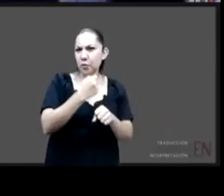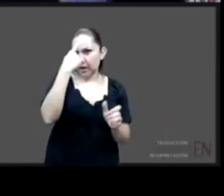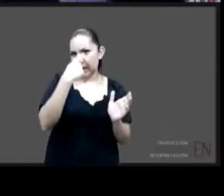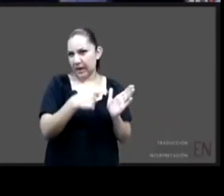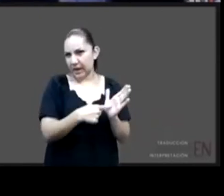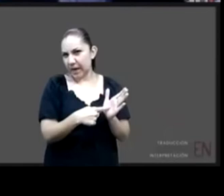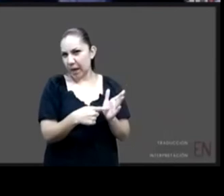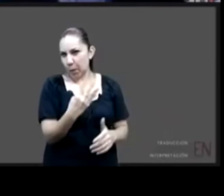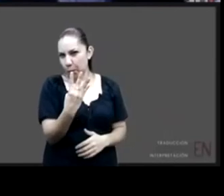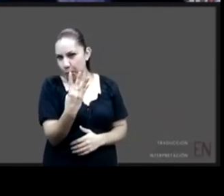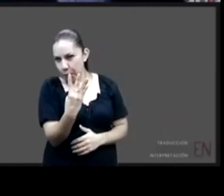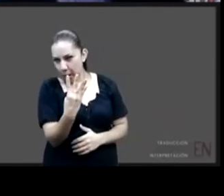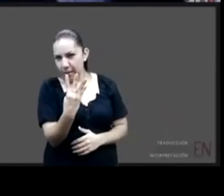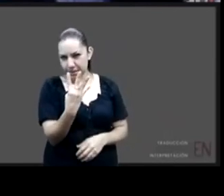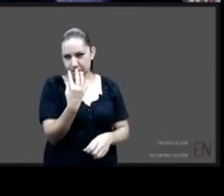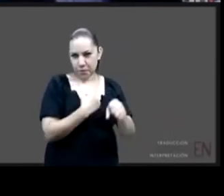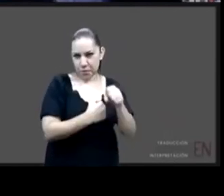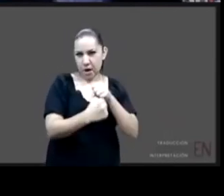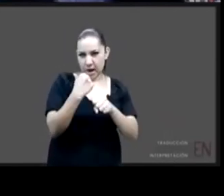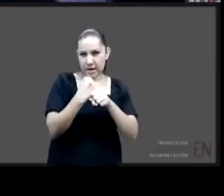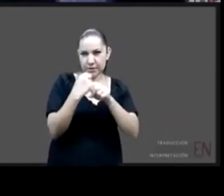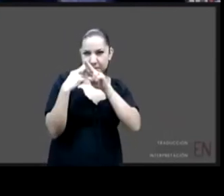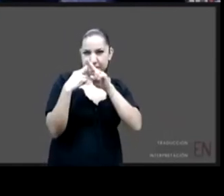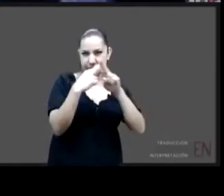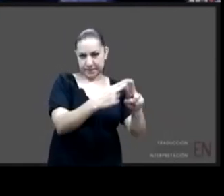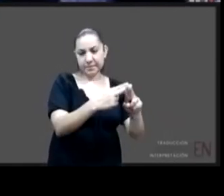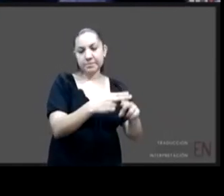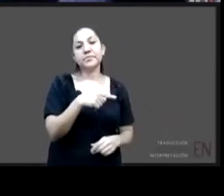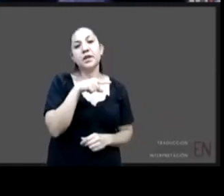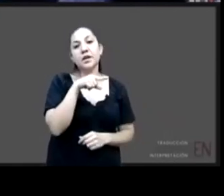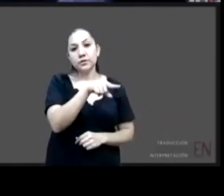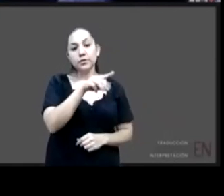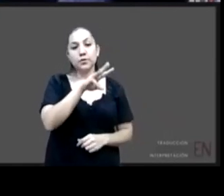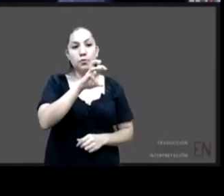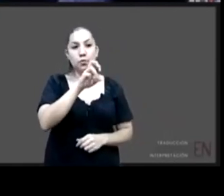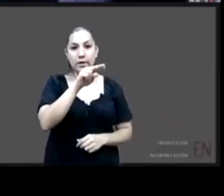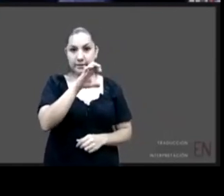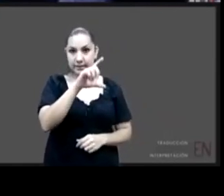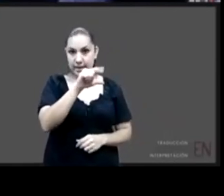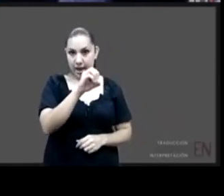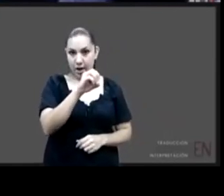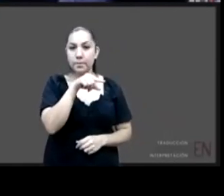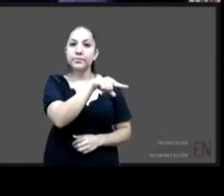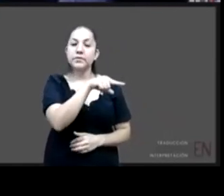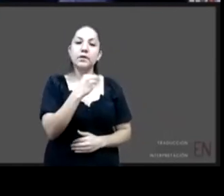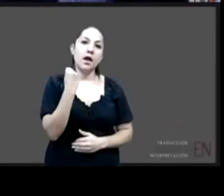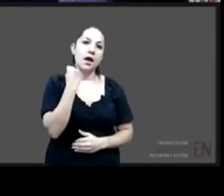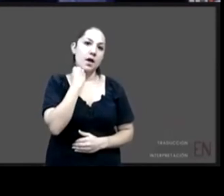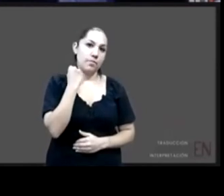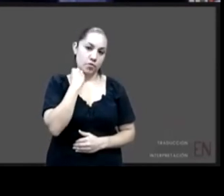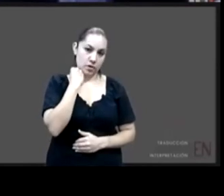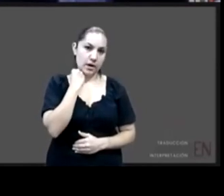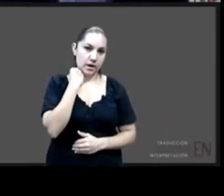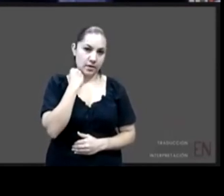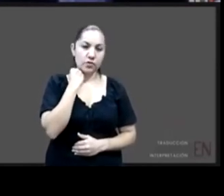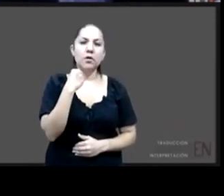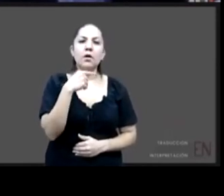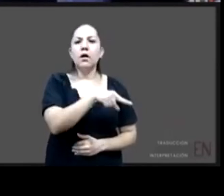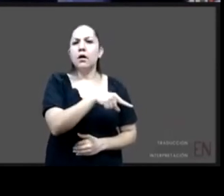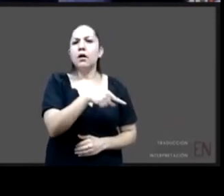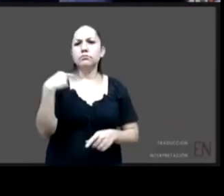equivoco Wenceslao es abogado evidentemente ha hecho un trabajo de